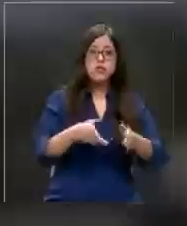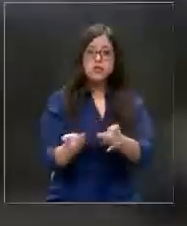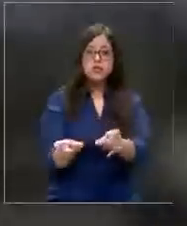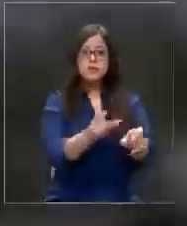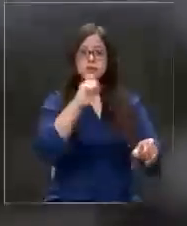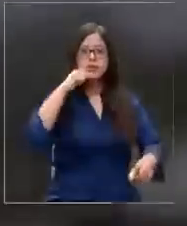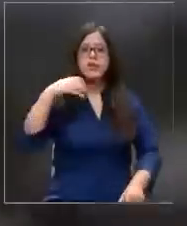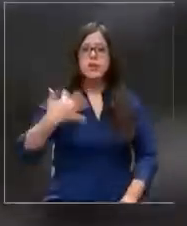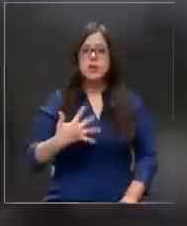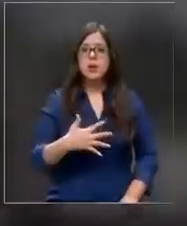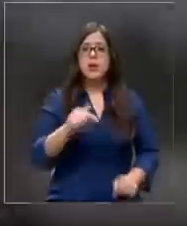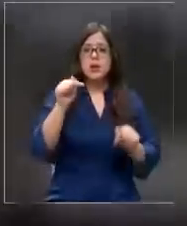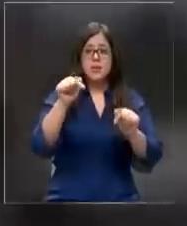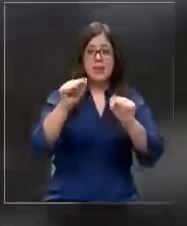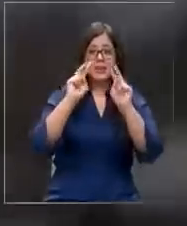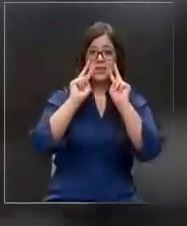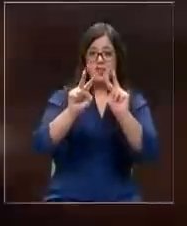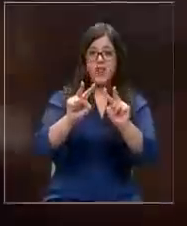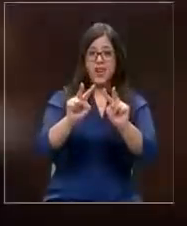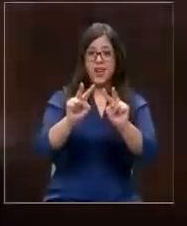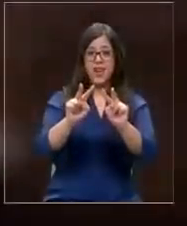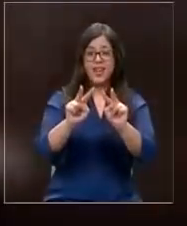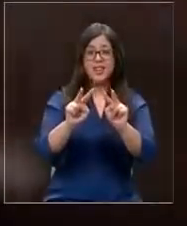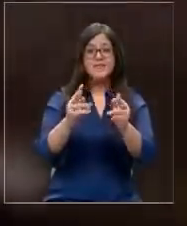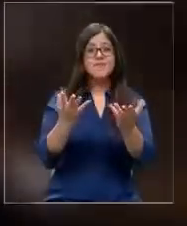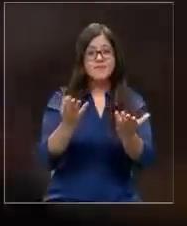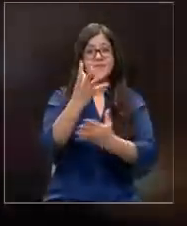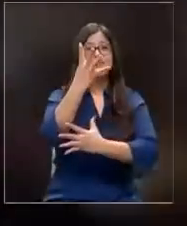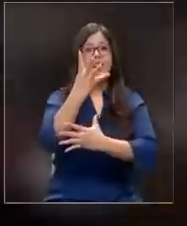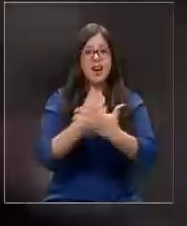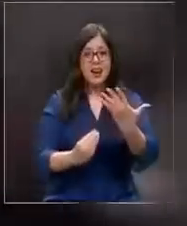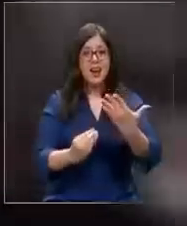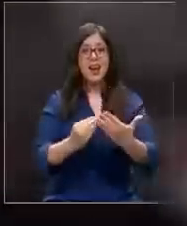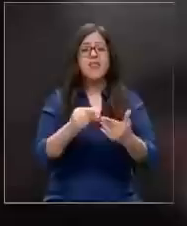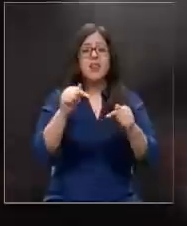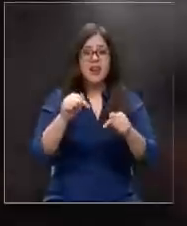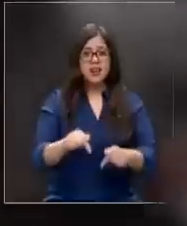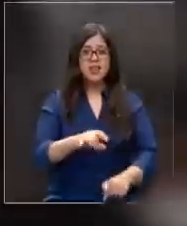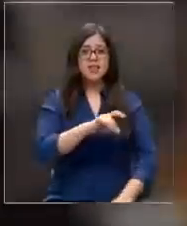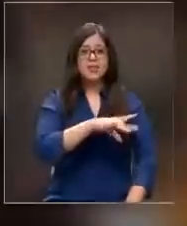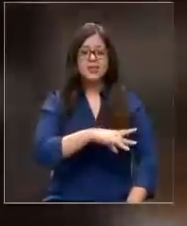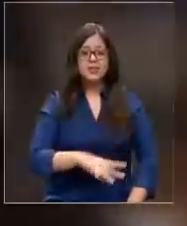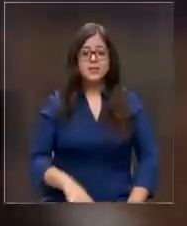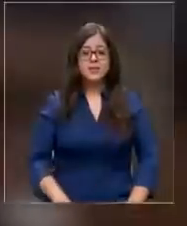son la clave para que escenas como estas dejen de existir en las vías de nuestro país.